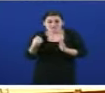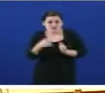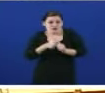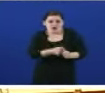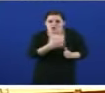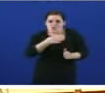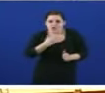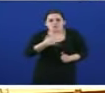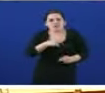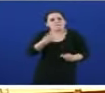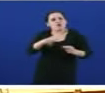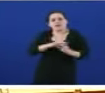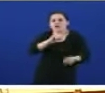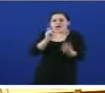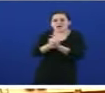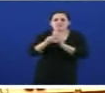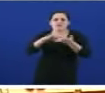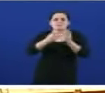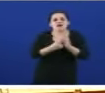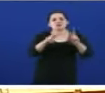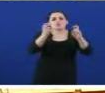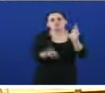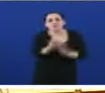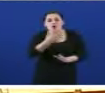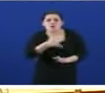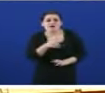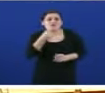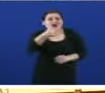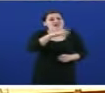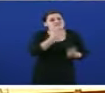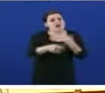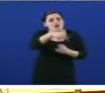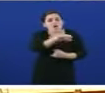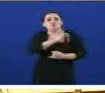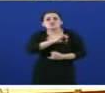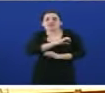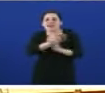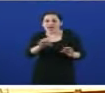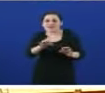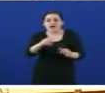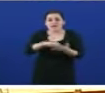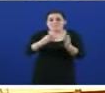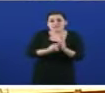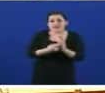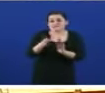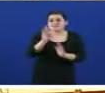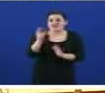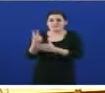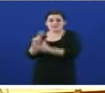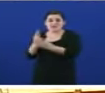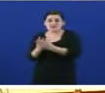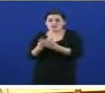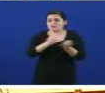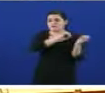Vostedes pode cambiar de política e facer uns planes novos, pero non fixo nin unha cousa nin a outra. Formalmente, os planos do goberno anterior